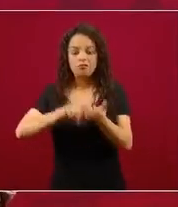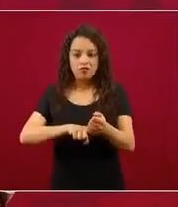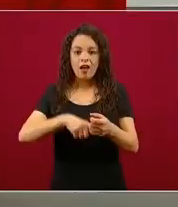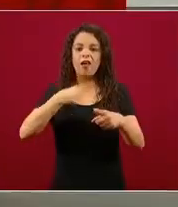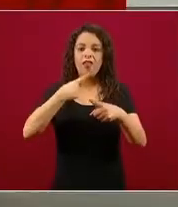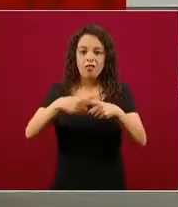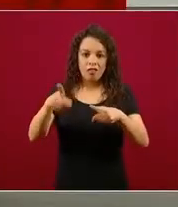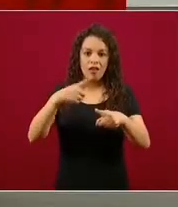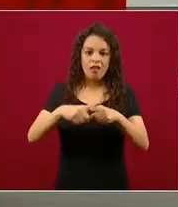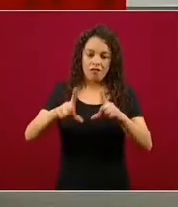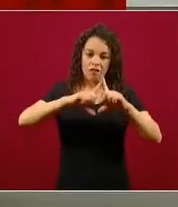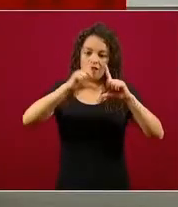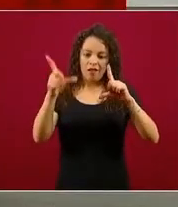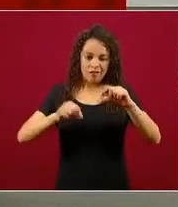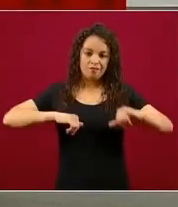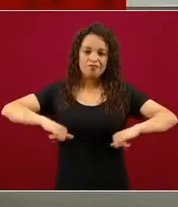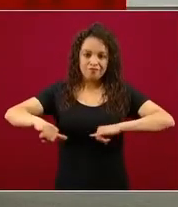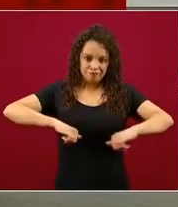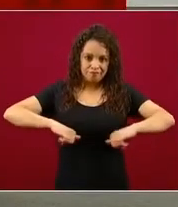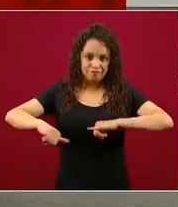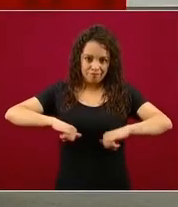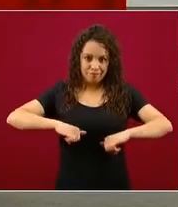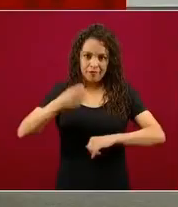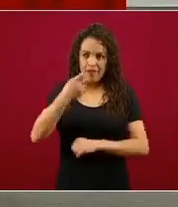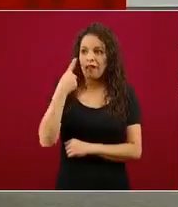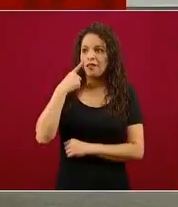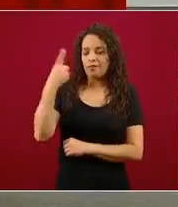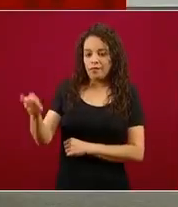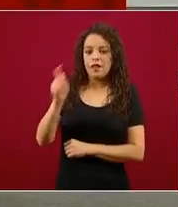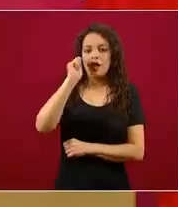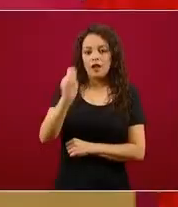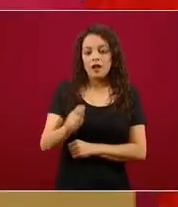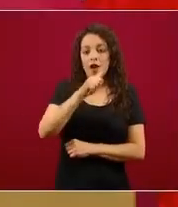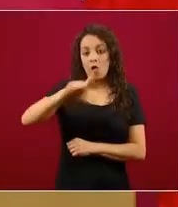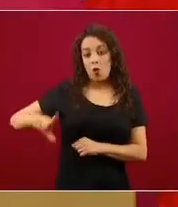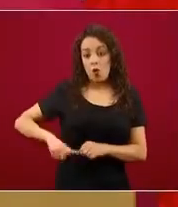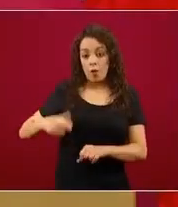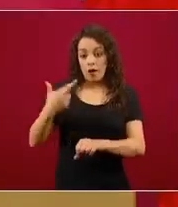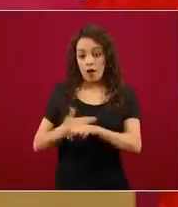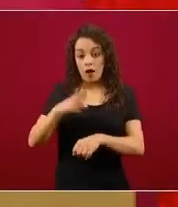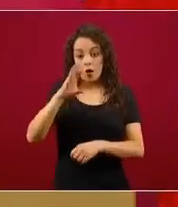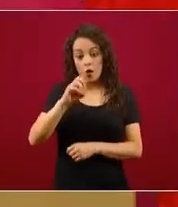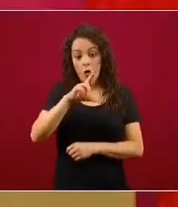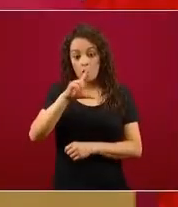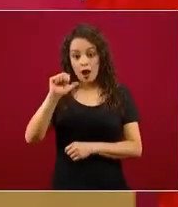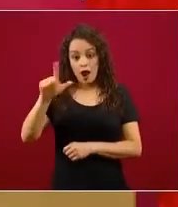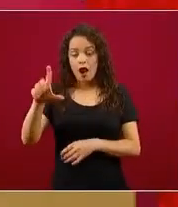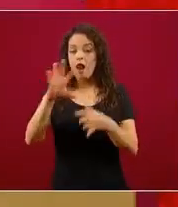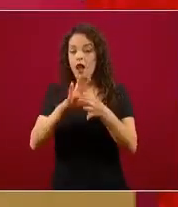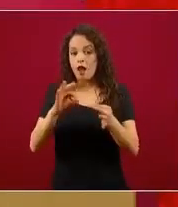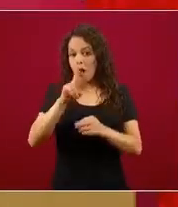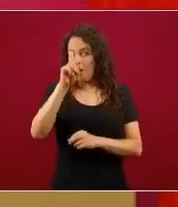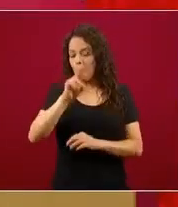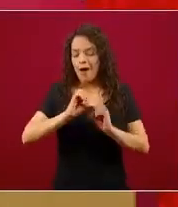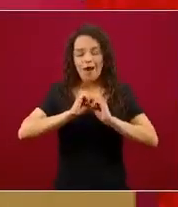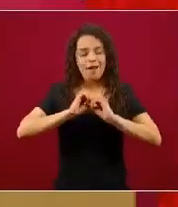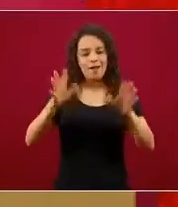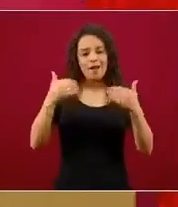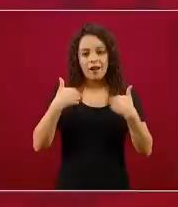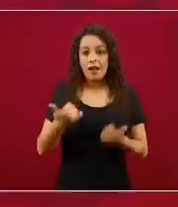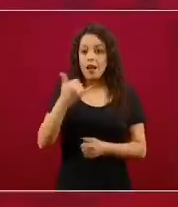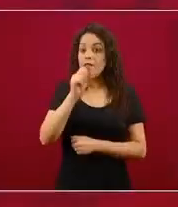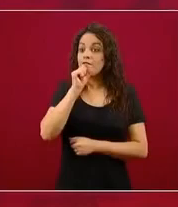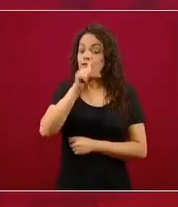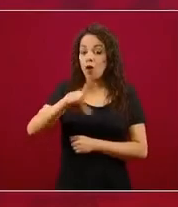hoy con el caso de Chihuahua, que el gobernador Corral lo ha visualizado de manera muy elocuente. Por cierto, también el gobernador del Mazo